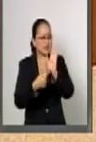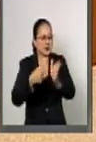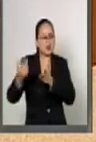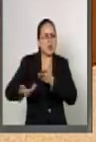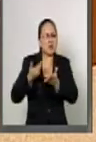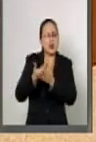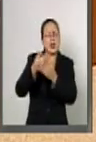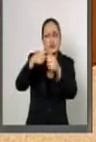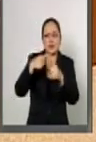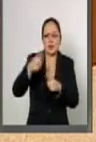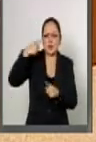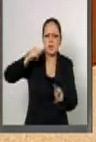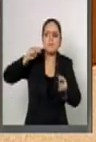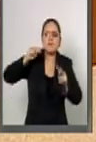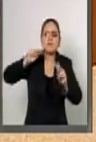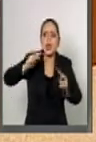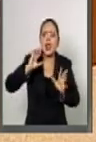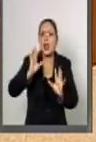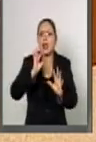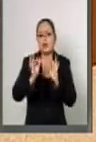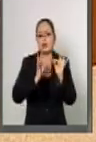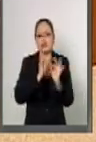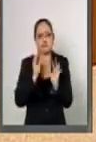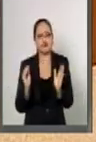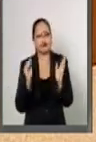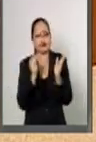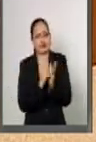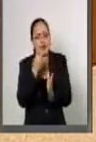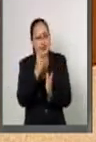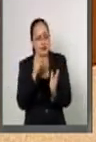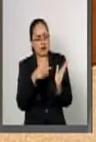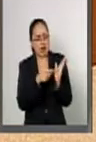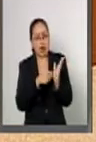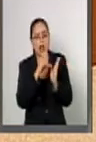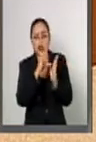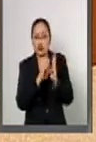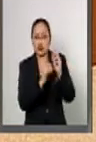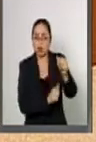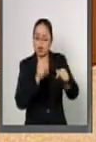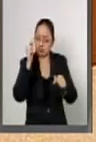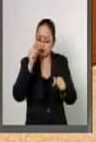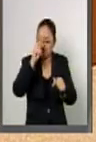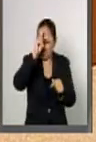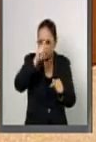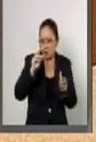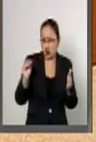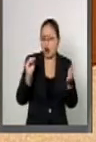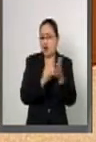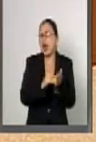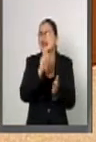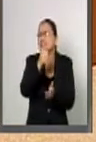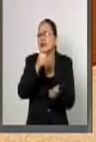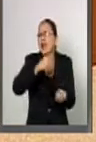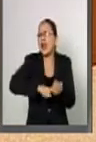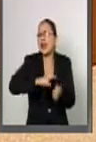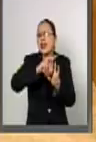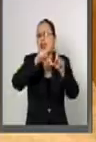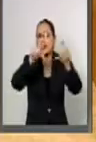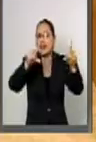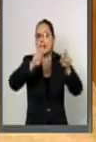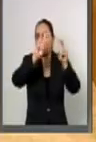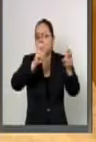para que se observe y cumpla esta prohibición constitucional de discriminar a las personas con VIH SIDA